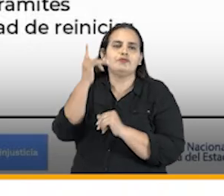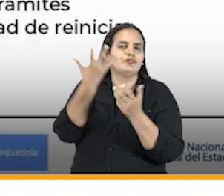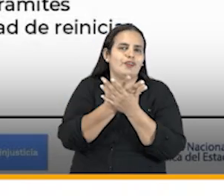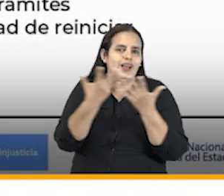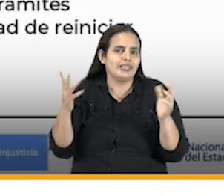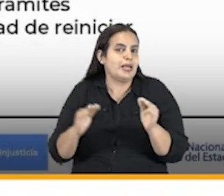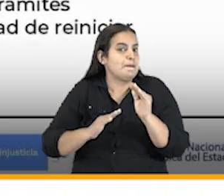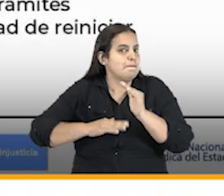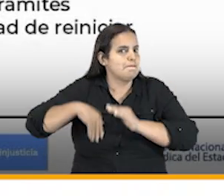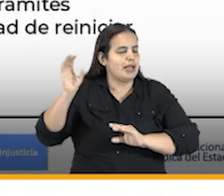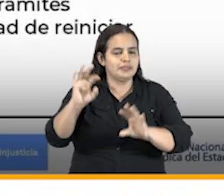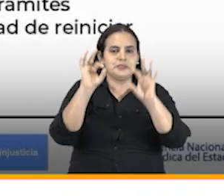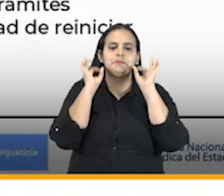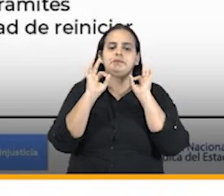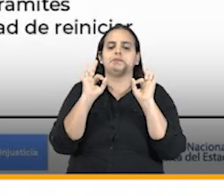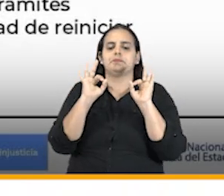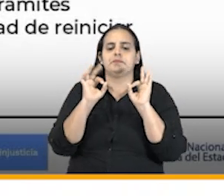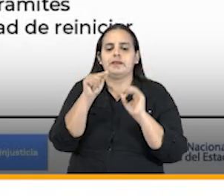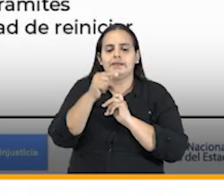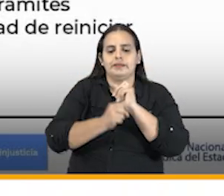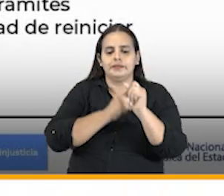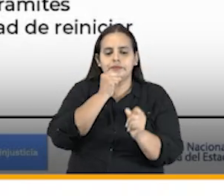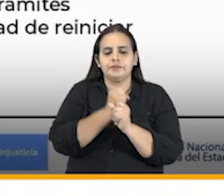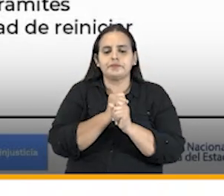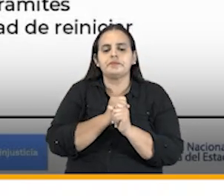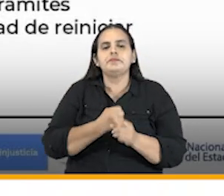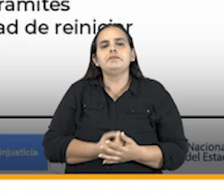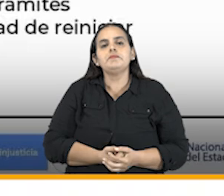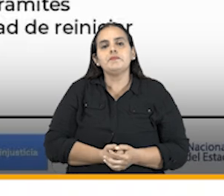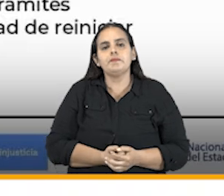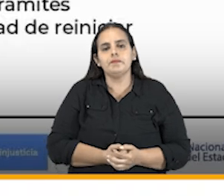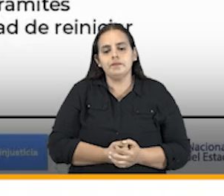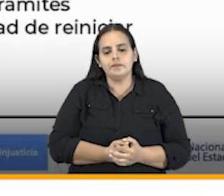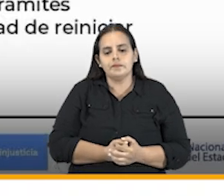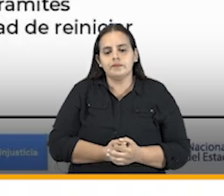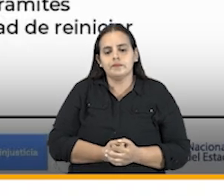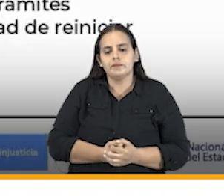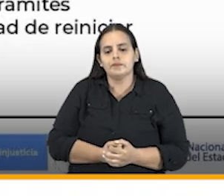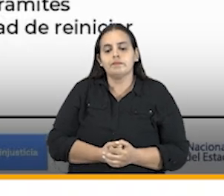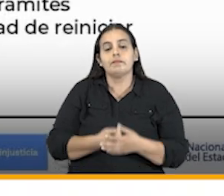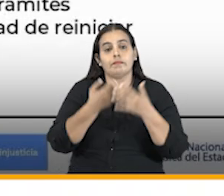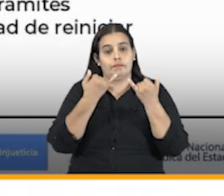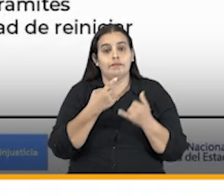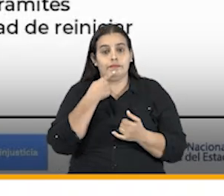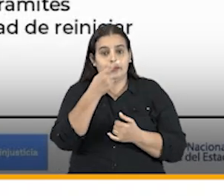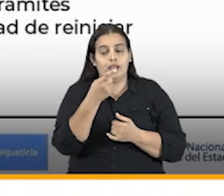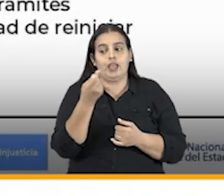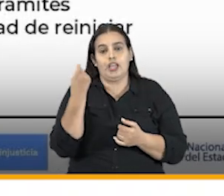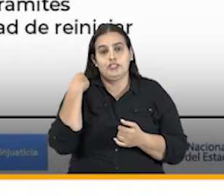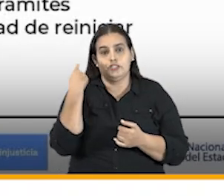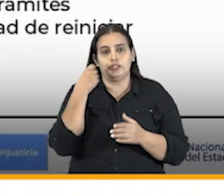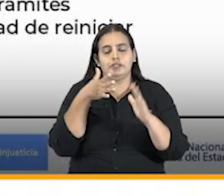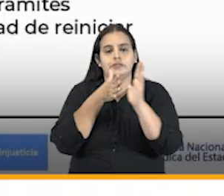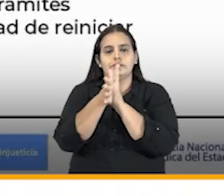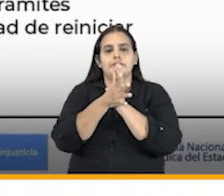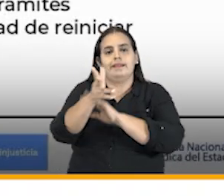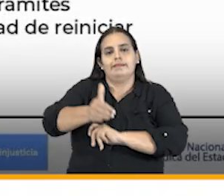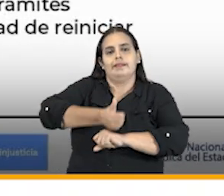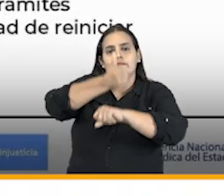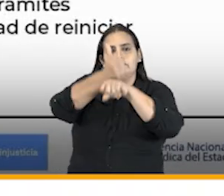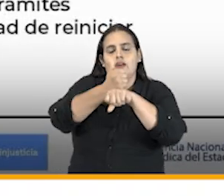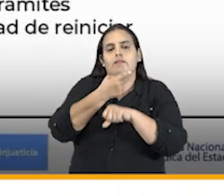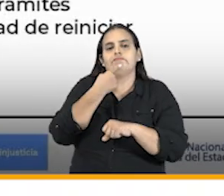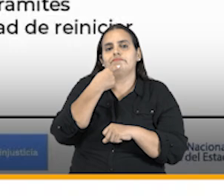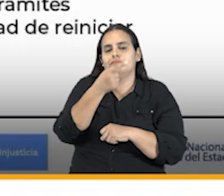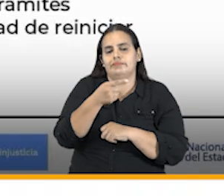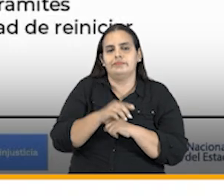los casos más exitosos durante este año tenemos lo que acabó hace un momento de mencionar nuestro director general